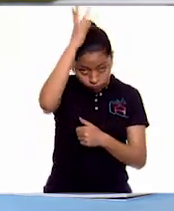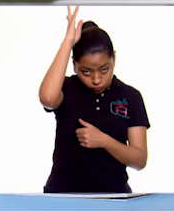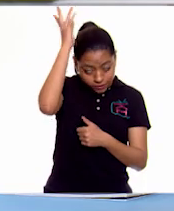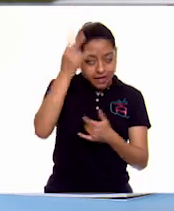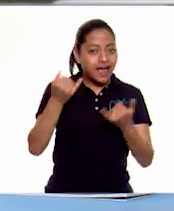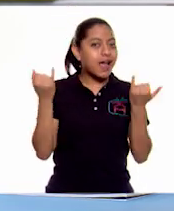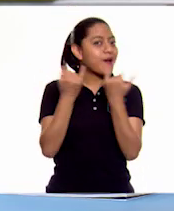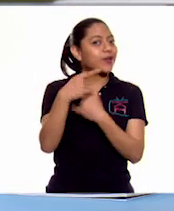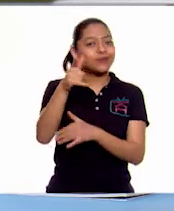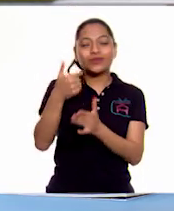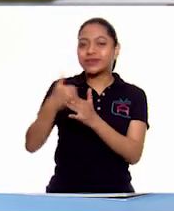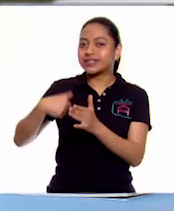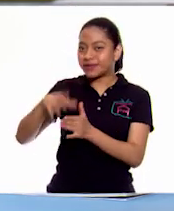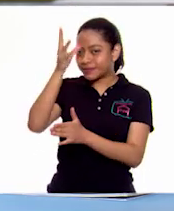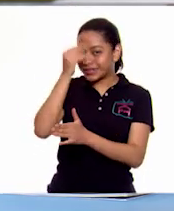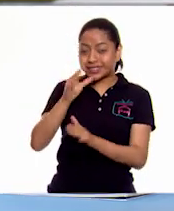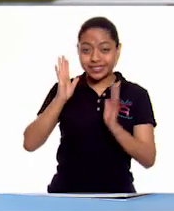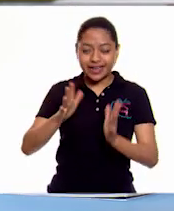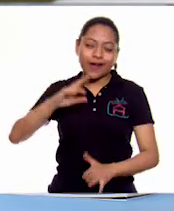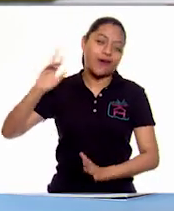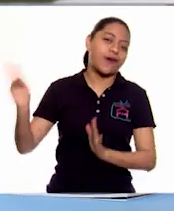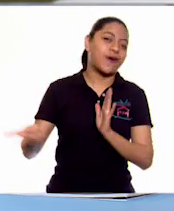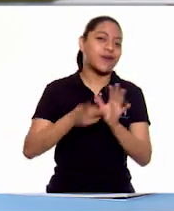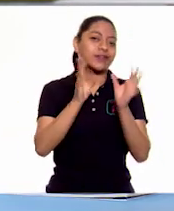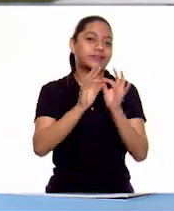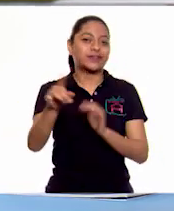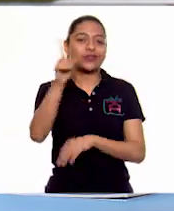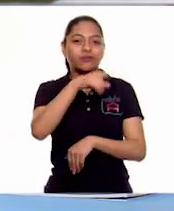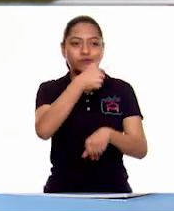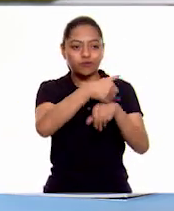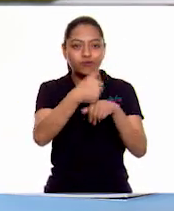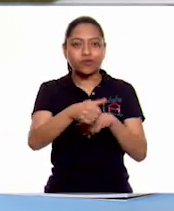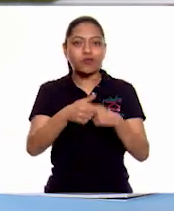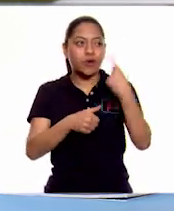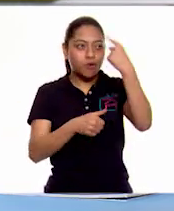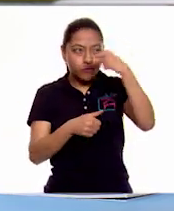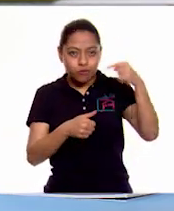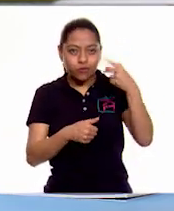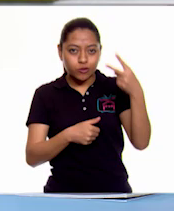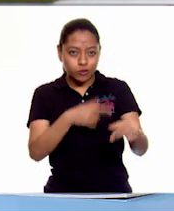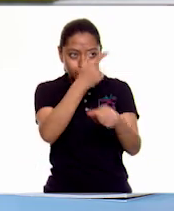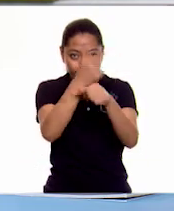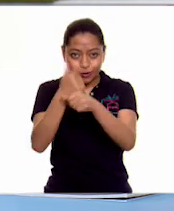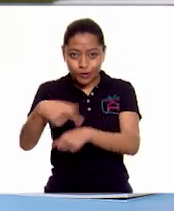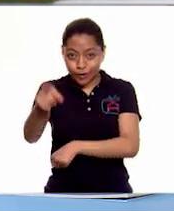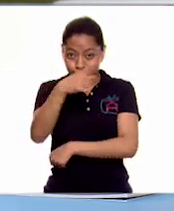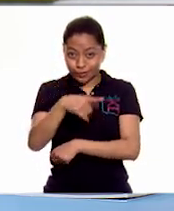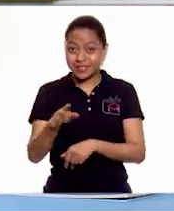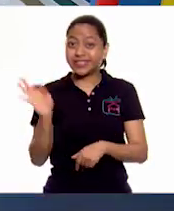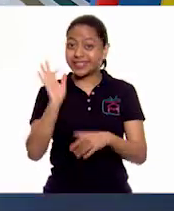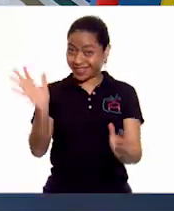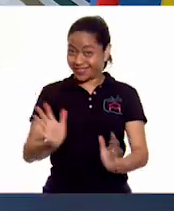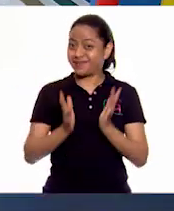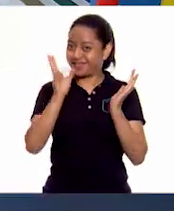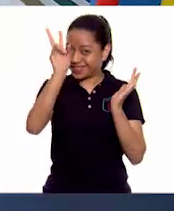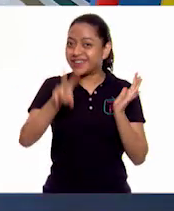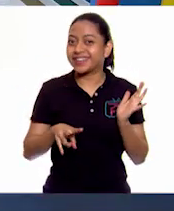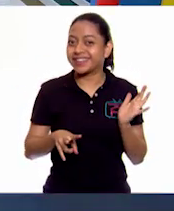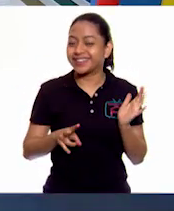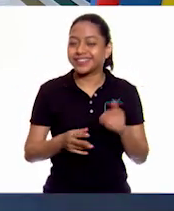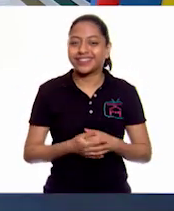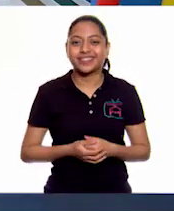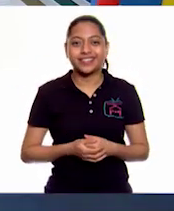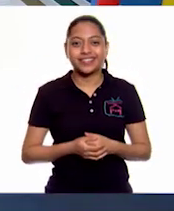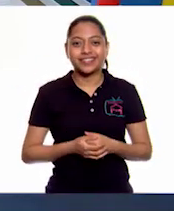ejercitaremos conocimientos para identificar algunas fracciones. A que no se lo esperaban, ¿eh? ¡No!